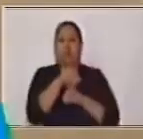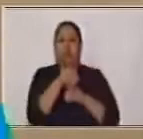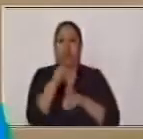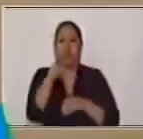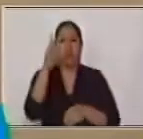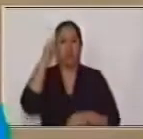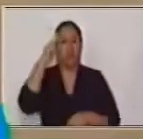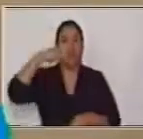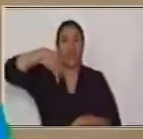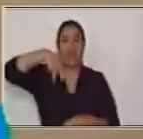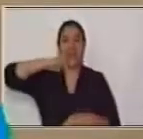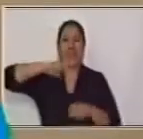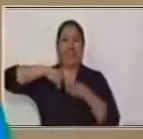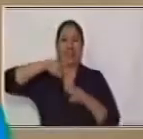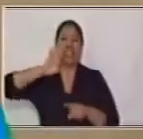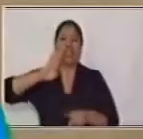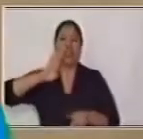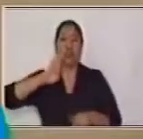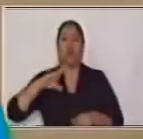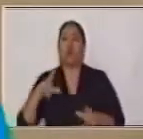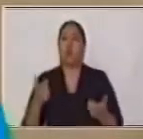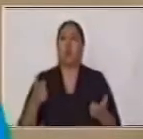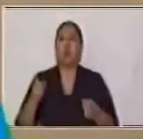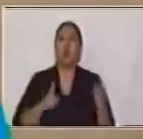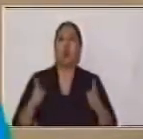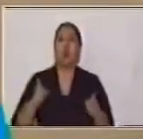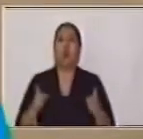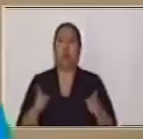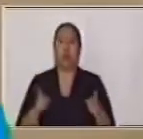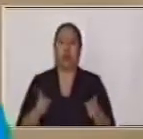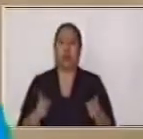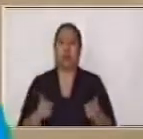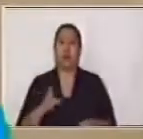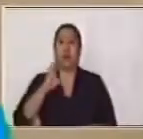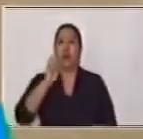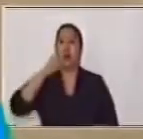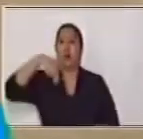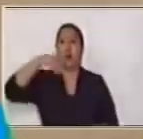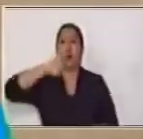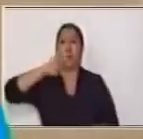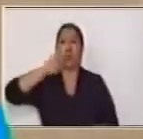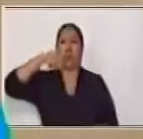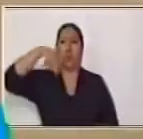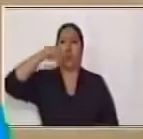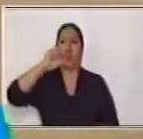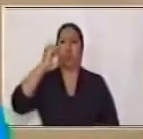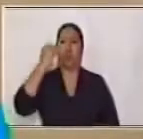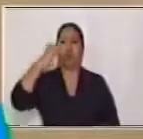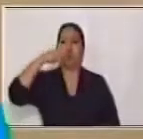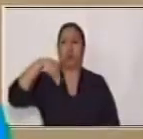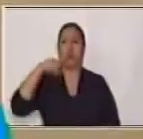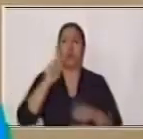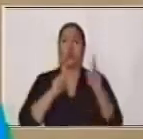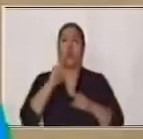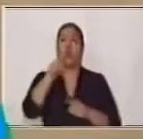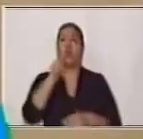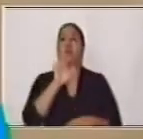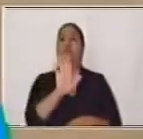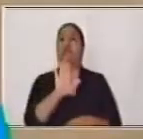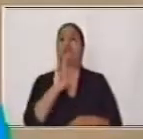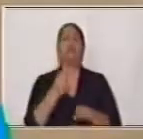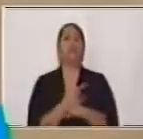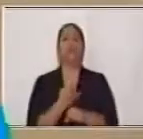nexos, son conjunciones. ¿Qué conjunción, qué nexo utilizarías para que esta